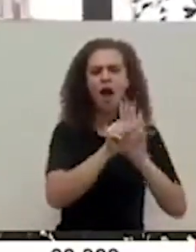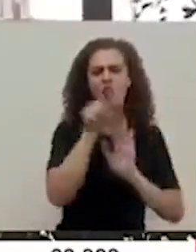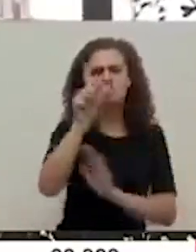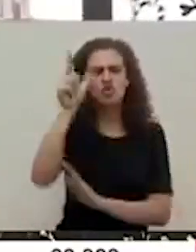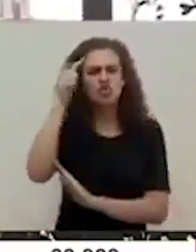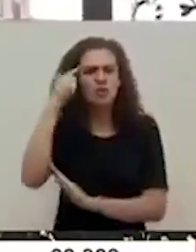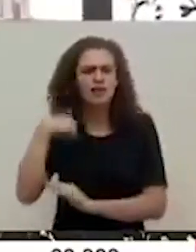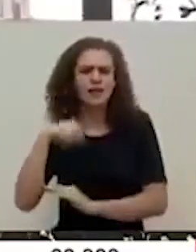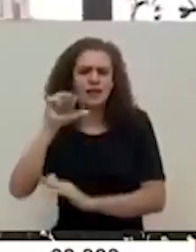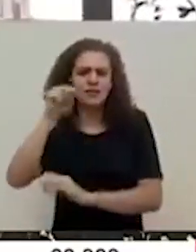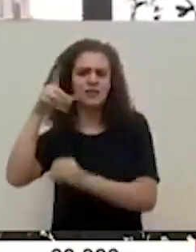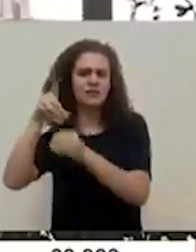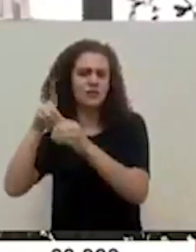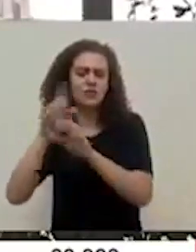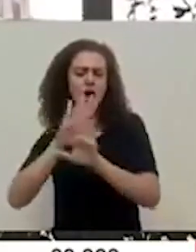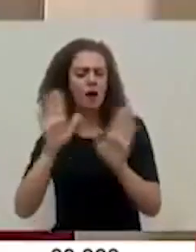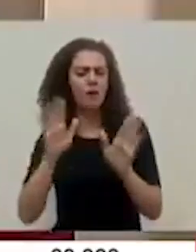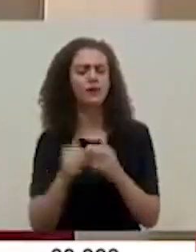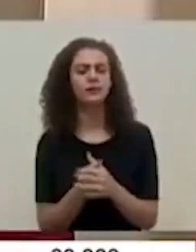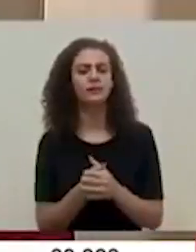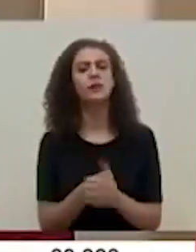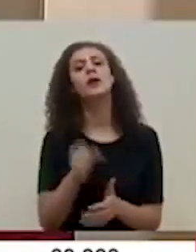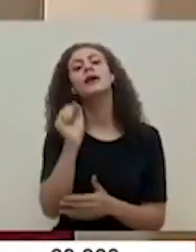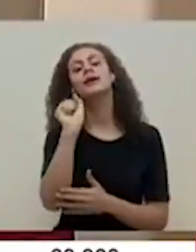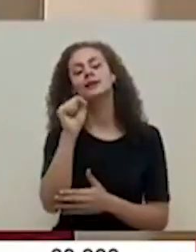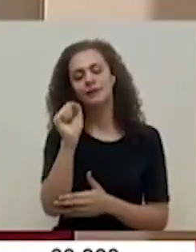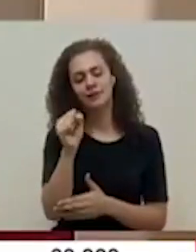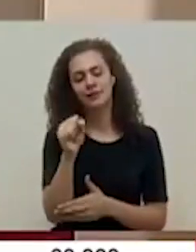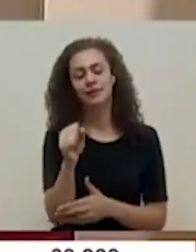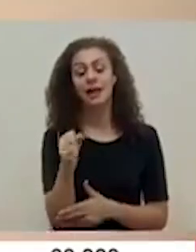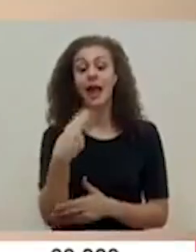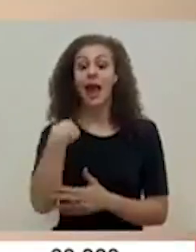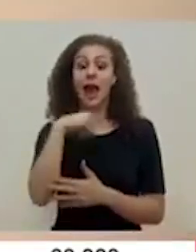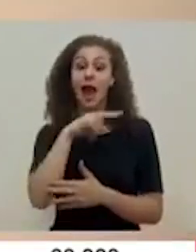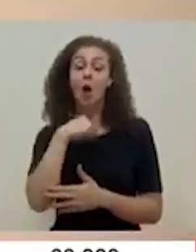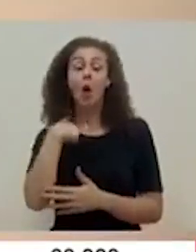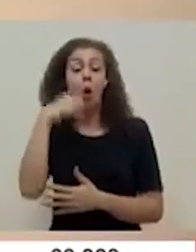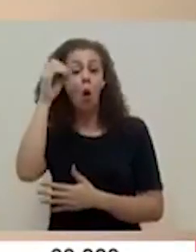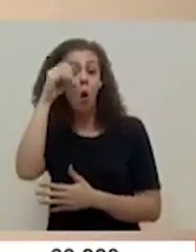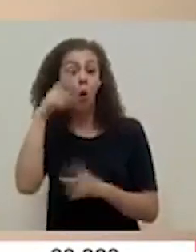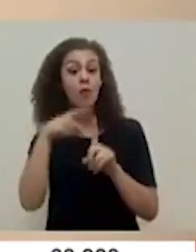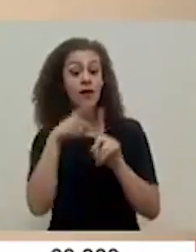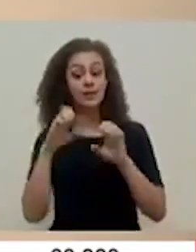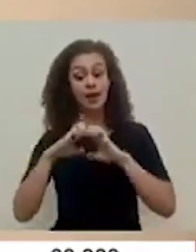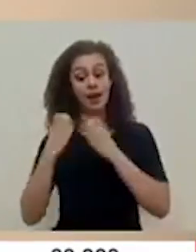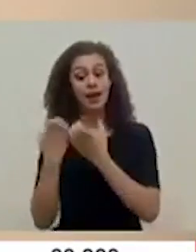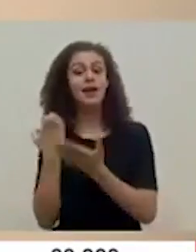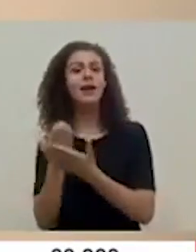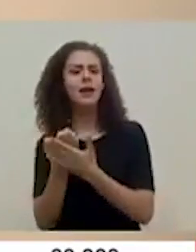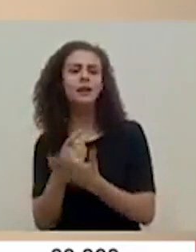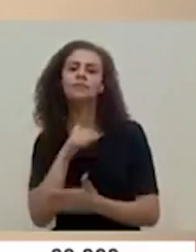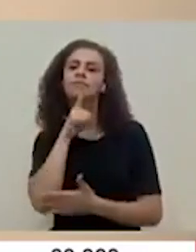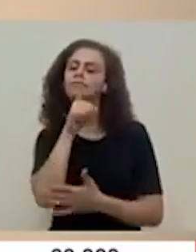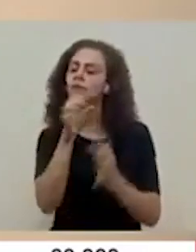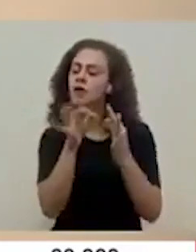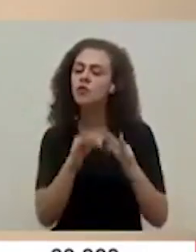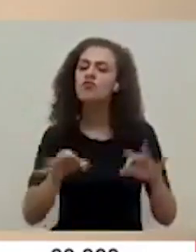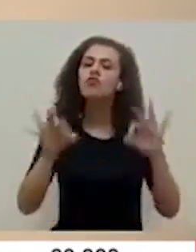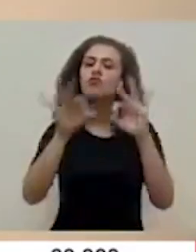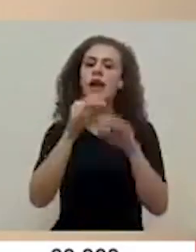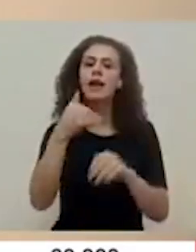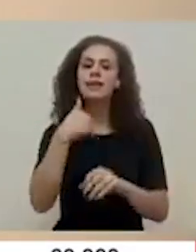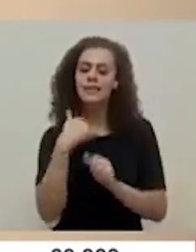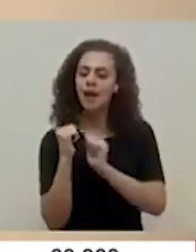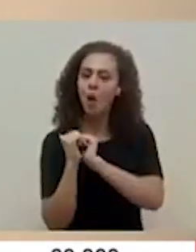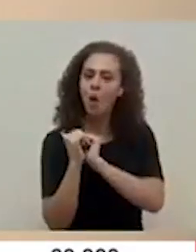como gobierno tienen 10 diputados únicamente Sí, a nuestro criterio y del equipo económico es fundamental tener